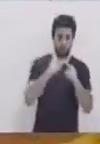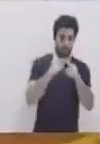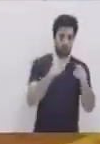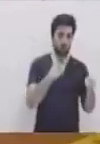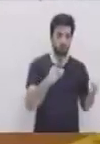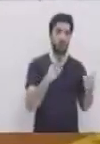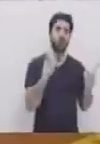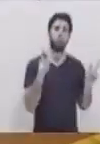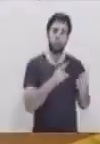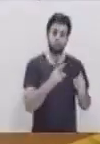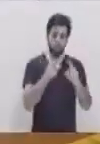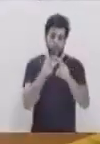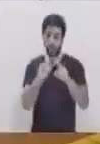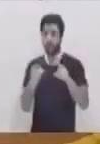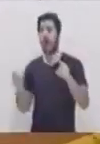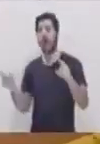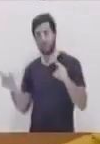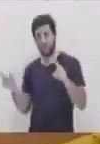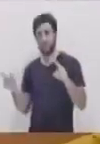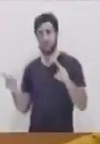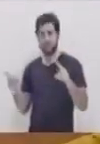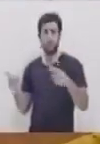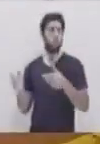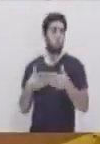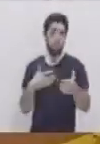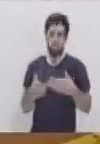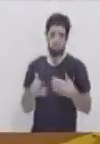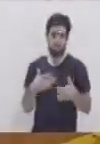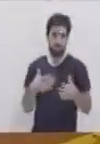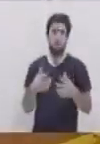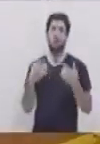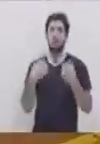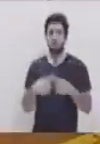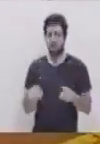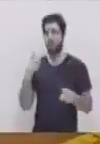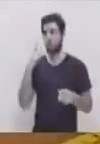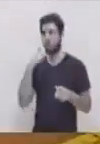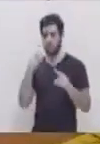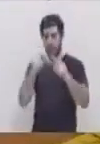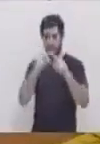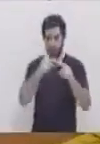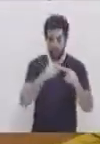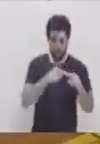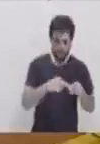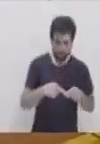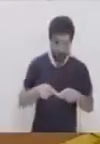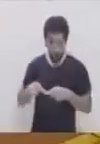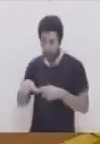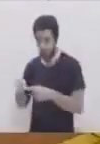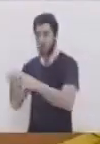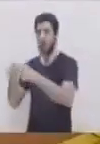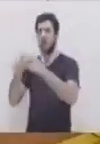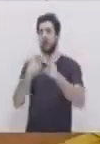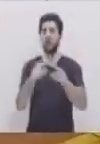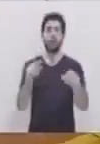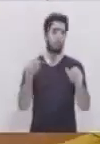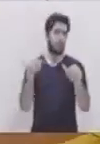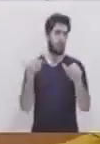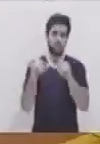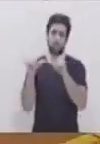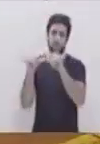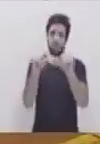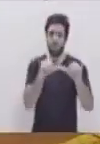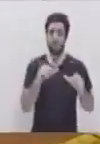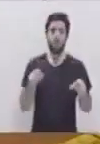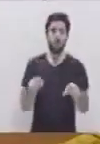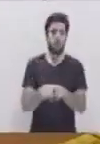que el otro. Si cambiamos, entre uno más largo se hace, el otro se hace más corto, pero la medida sigue siendo la misma. Sí, maravilloso.